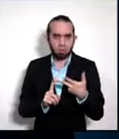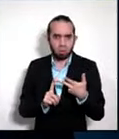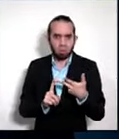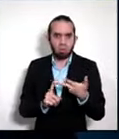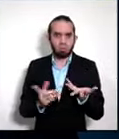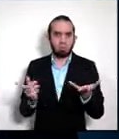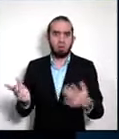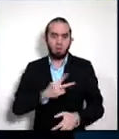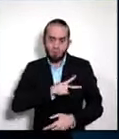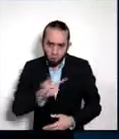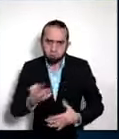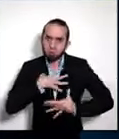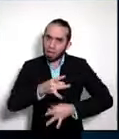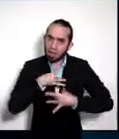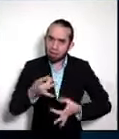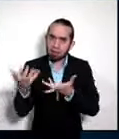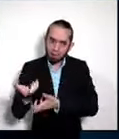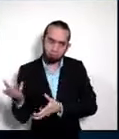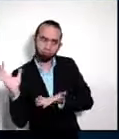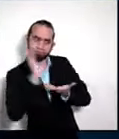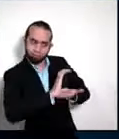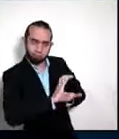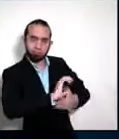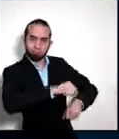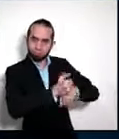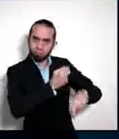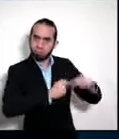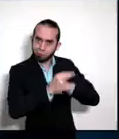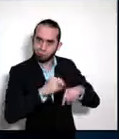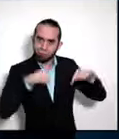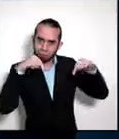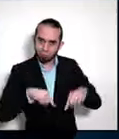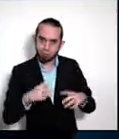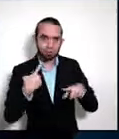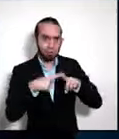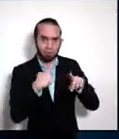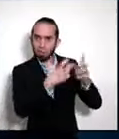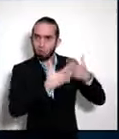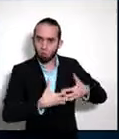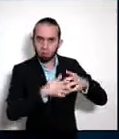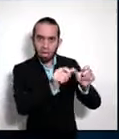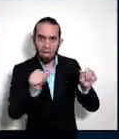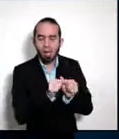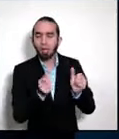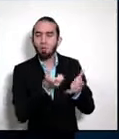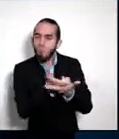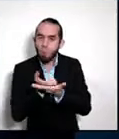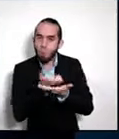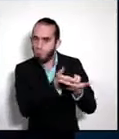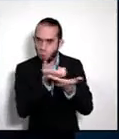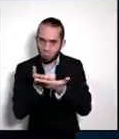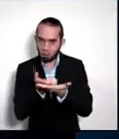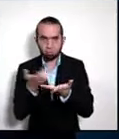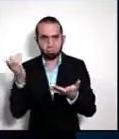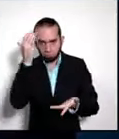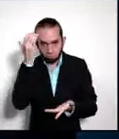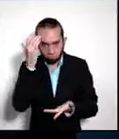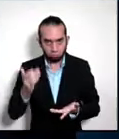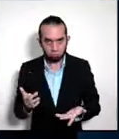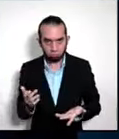con voluntad y con interés de invertir en industrias, en sectores de la economía que, precisamente,